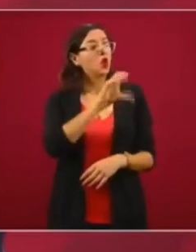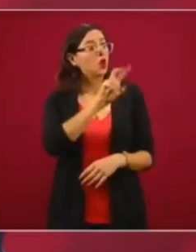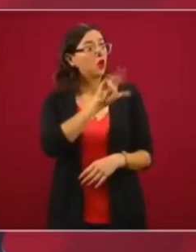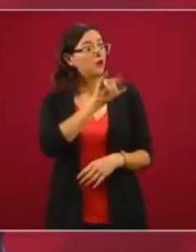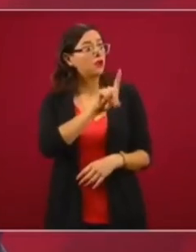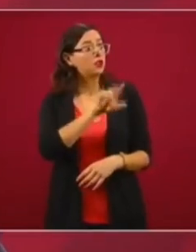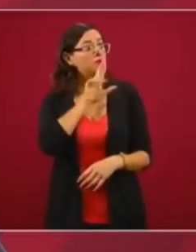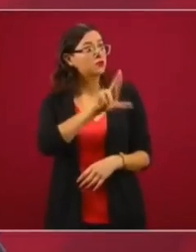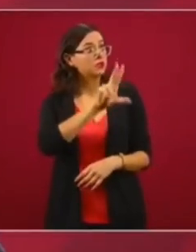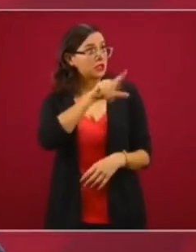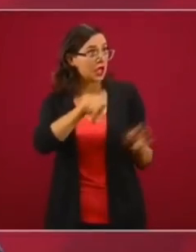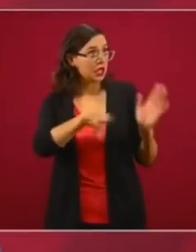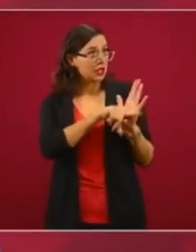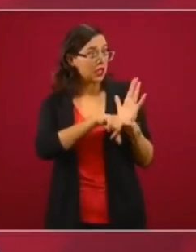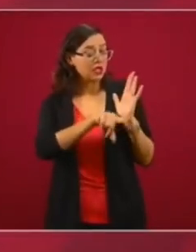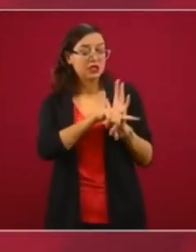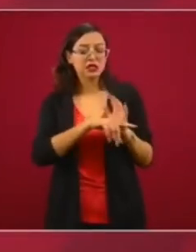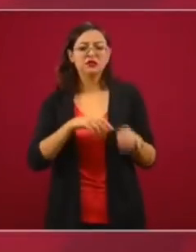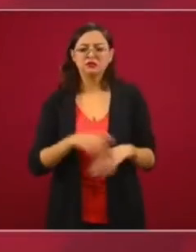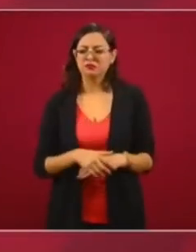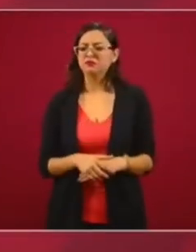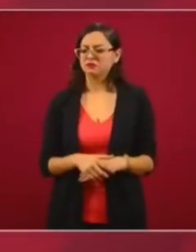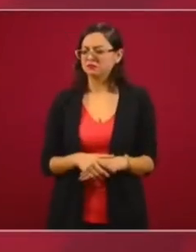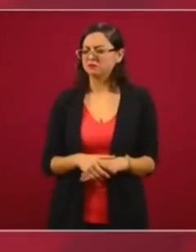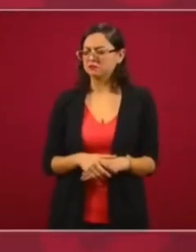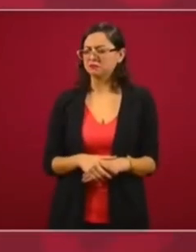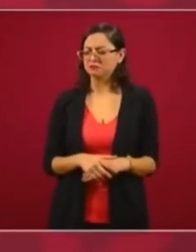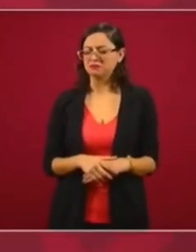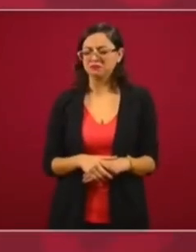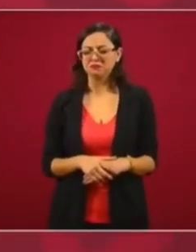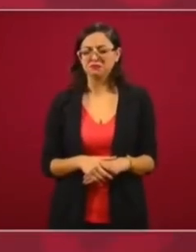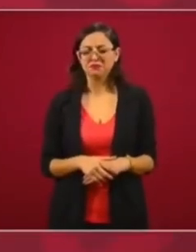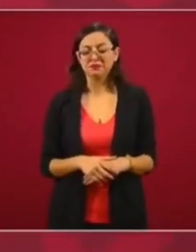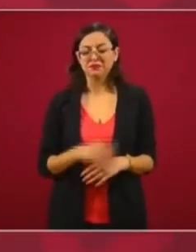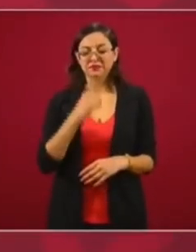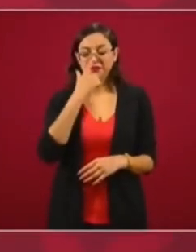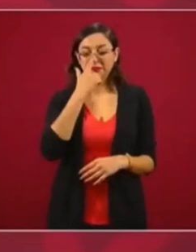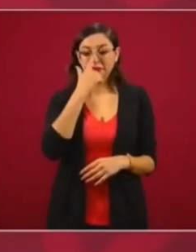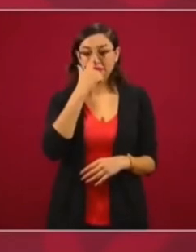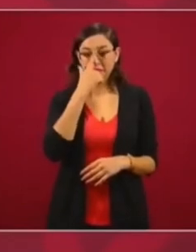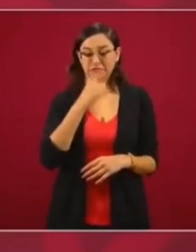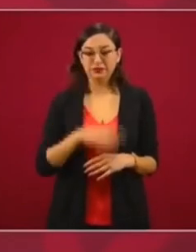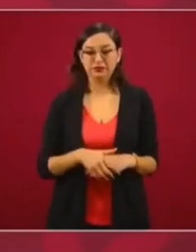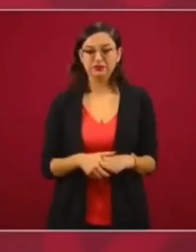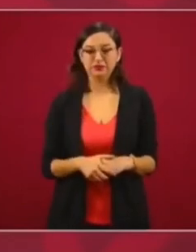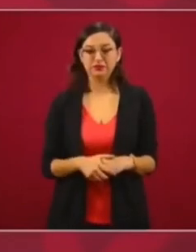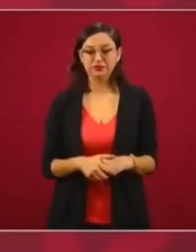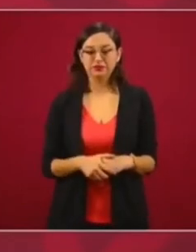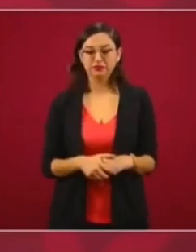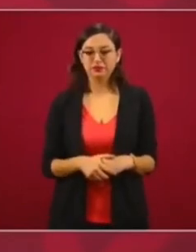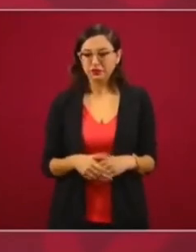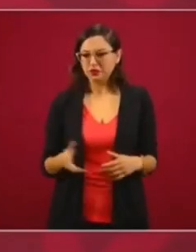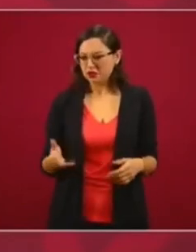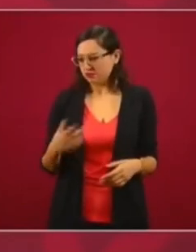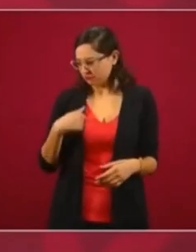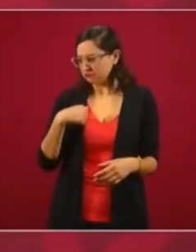¿Dio negativo al COVID? Sí, sí, sí. Y bueno, nada más un poquito para... llevo de todas maneras mi